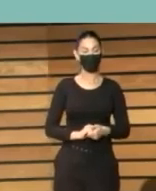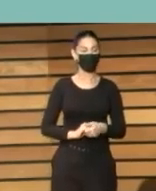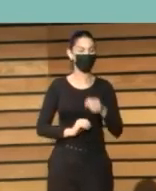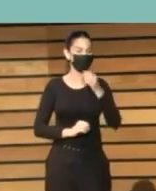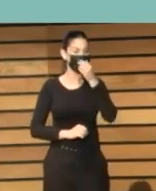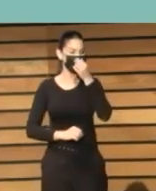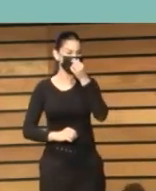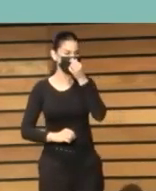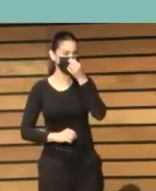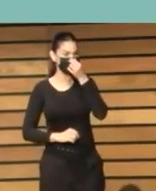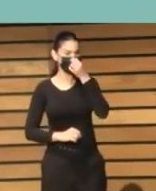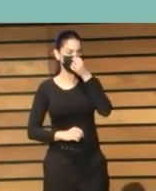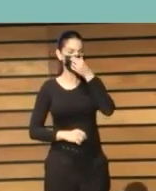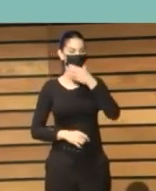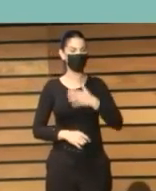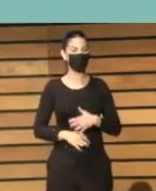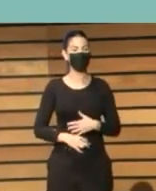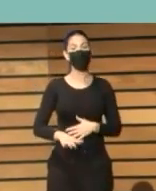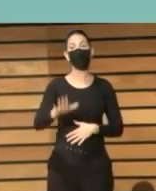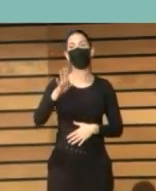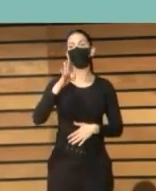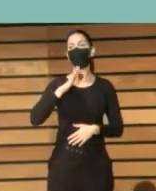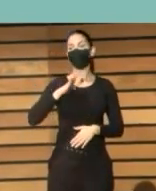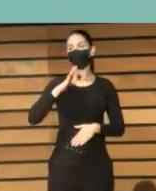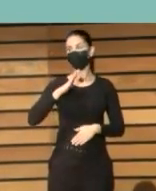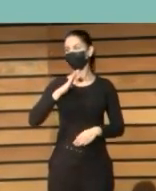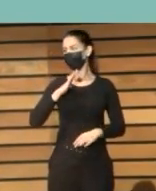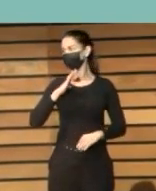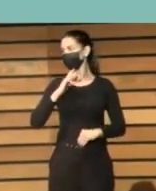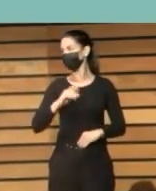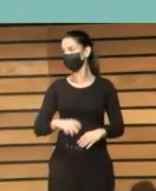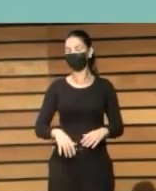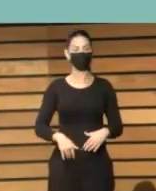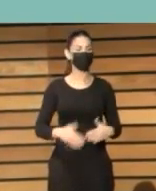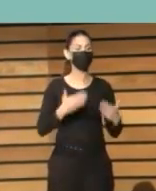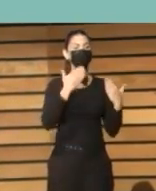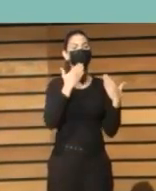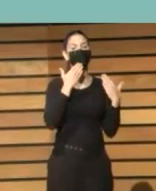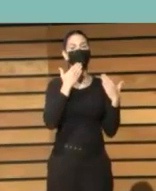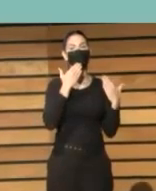A ver, por favor, vamos a ir empezando. Gracias.